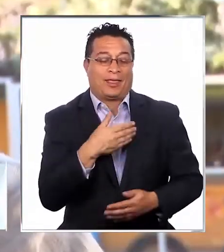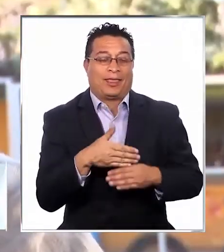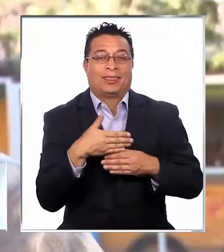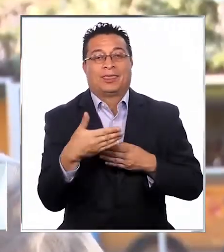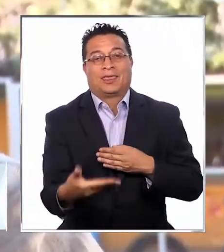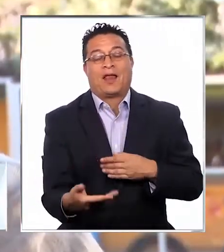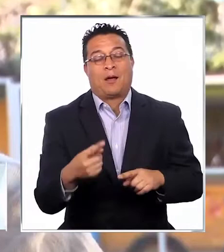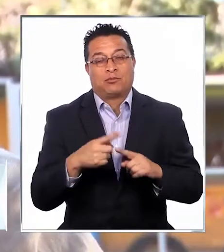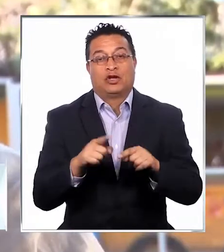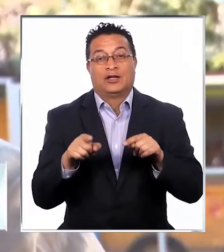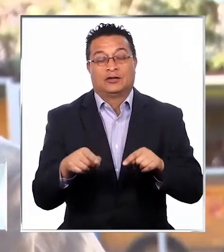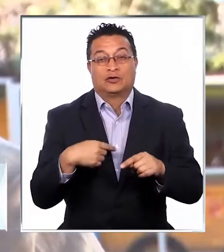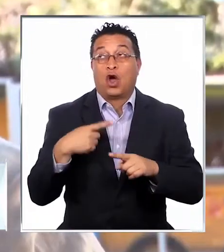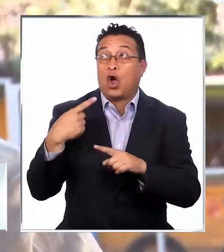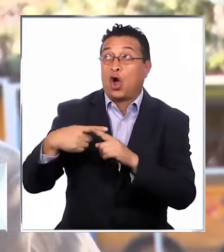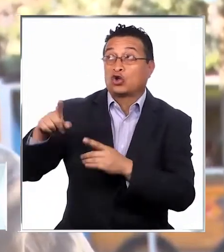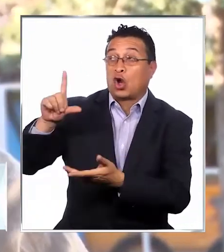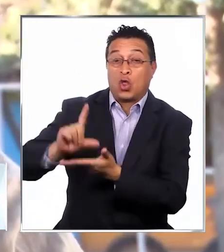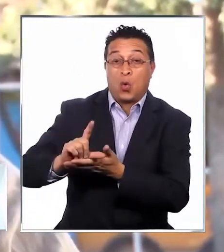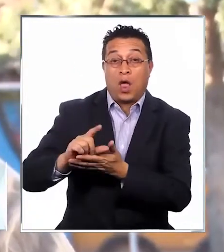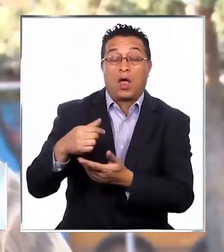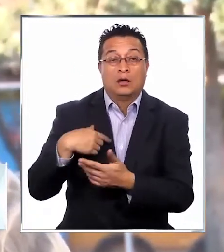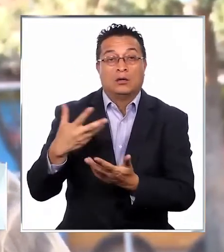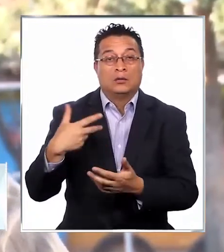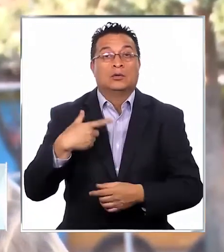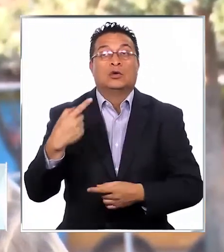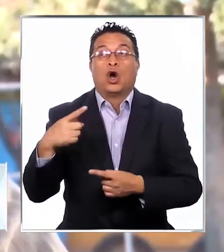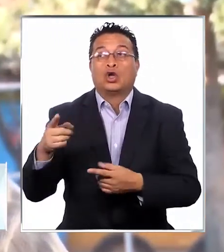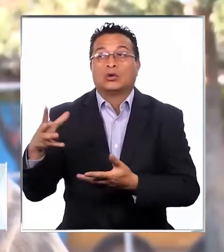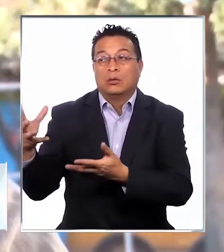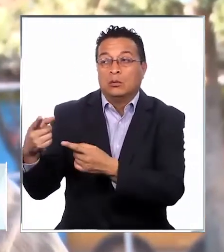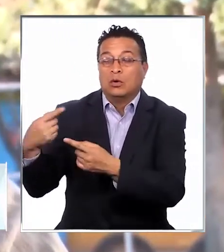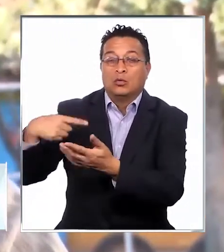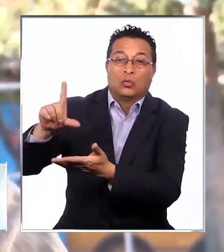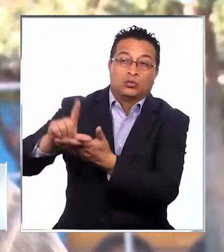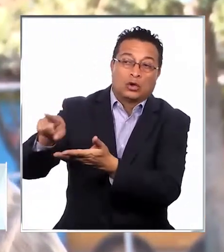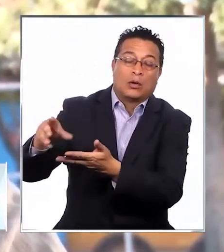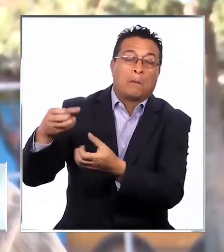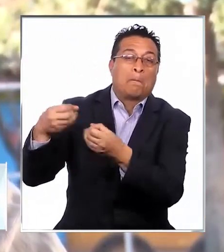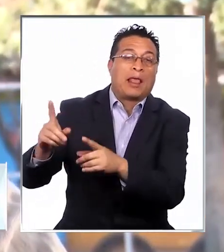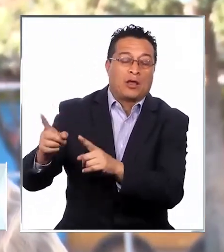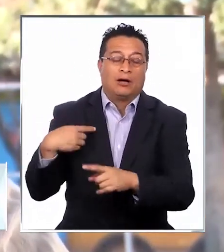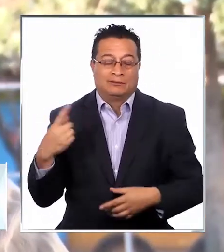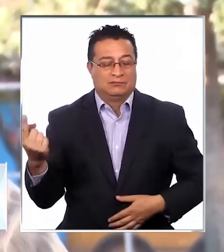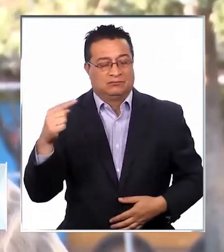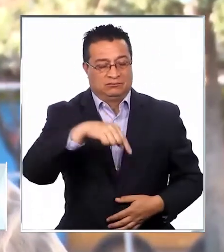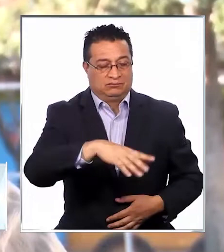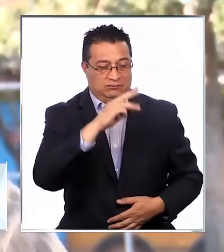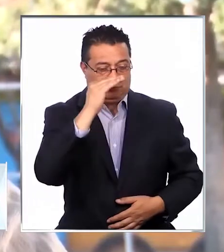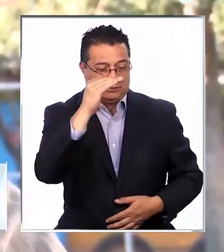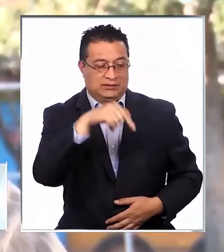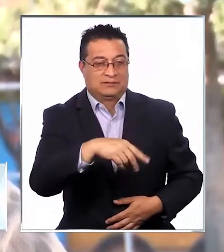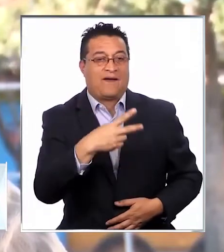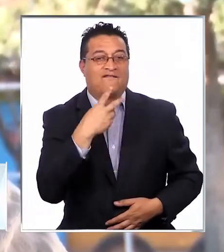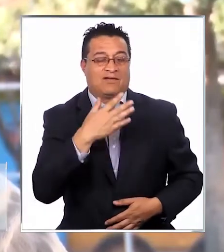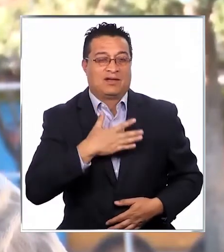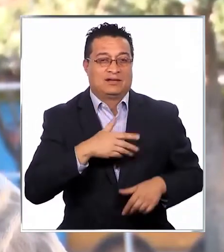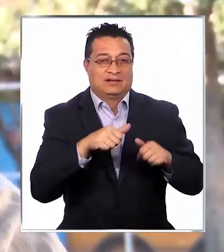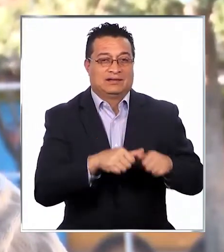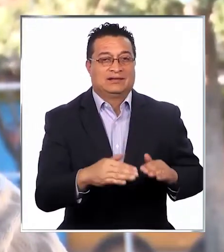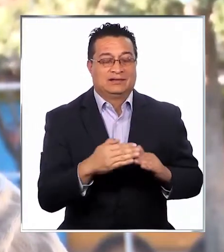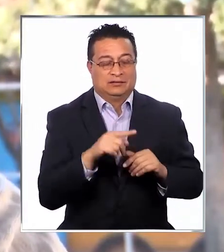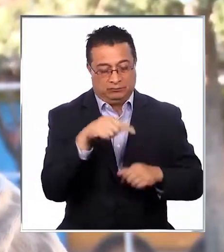vacunarme en otro lado sería quitar la opción a otra persona del lugar de allá. Entonces por eso ahora